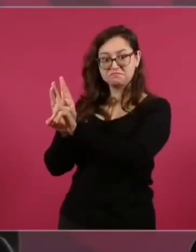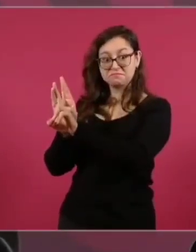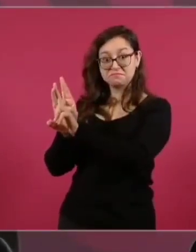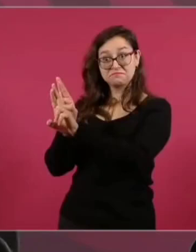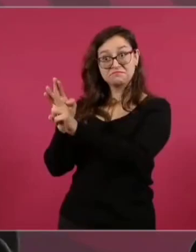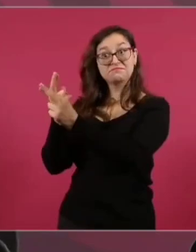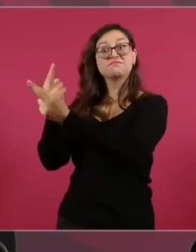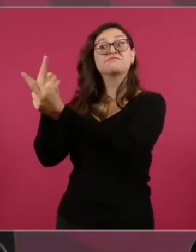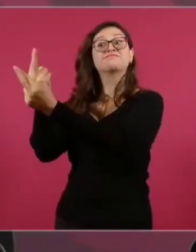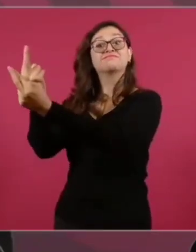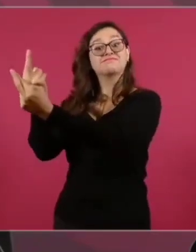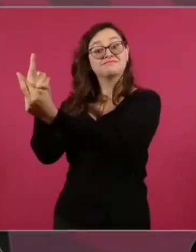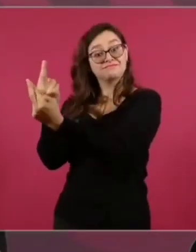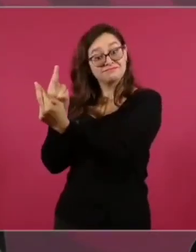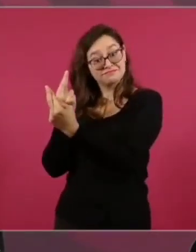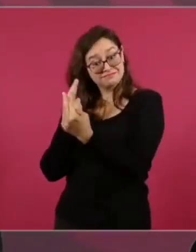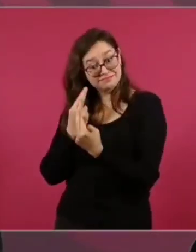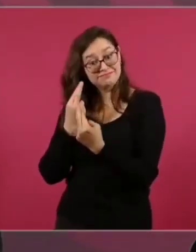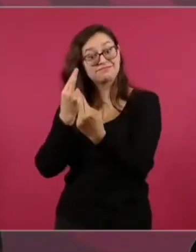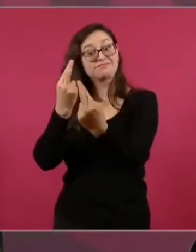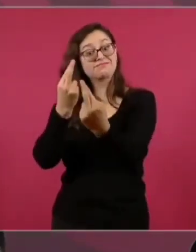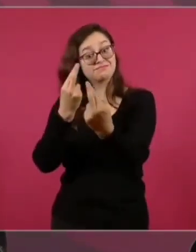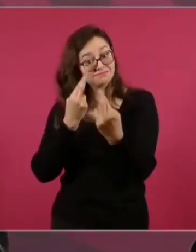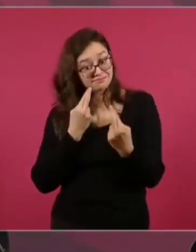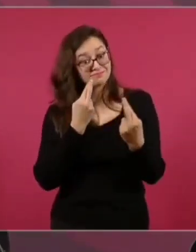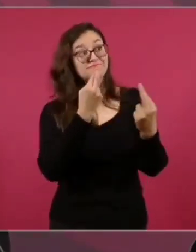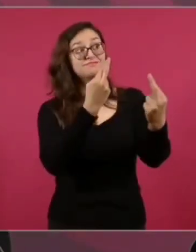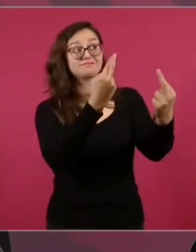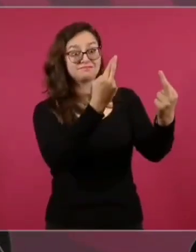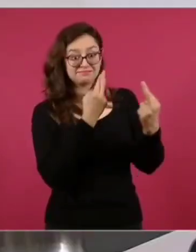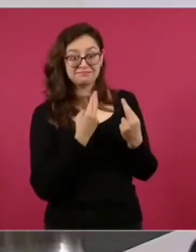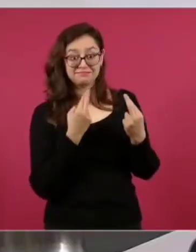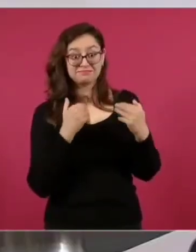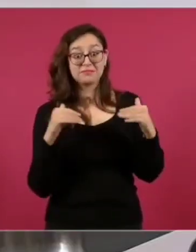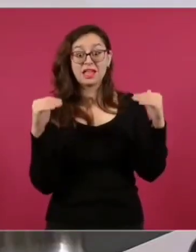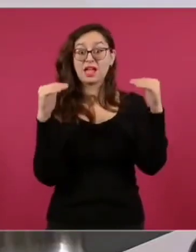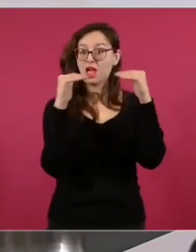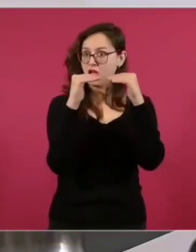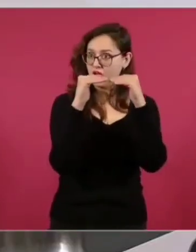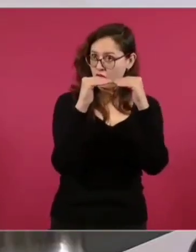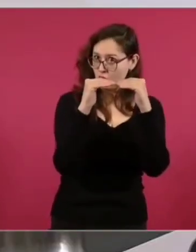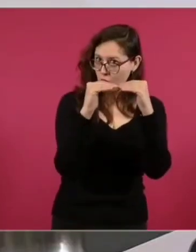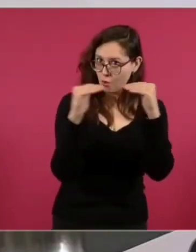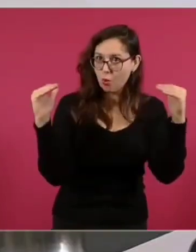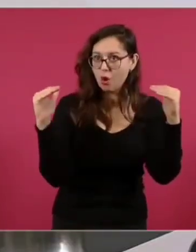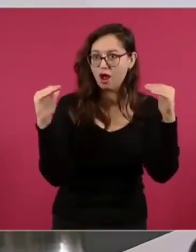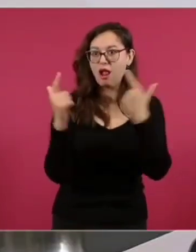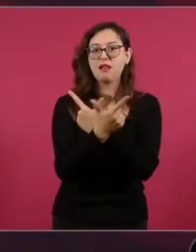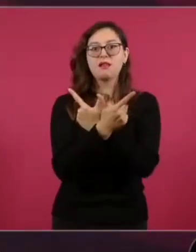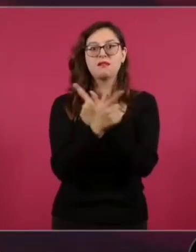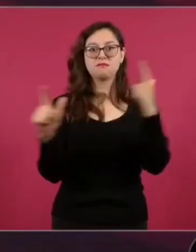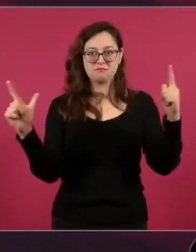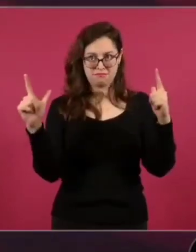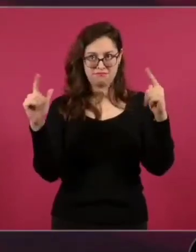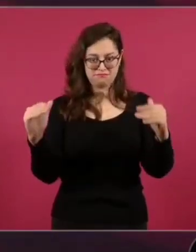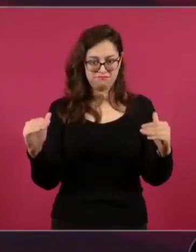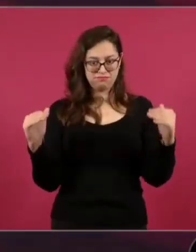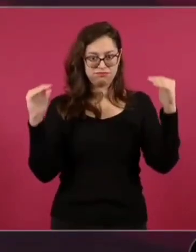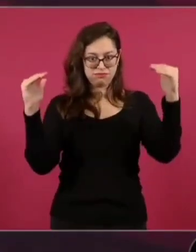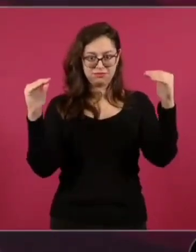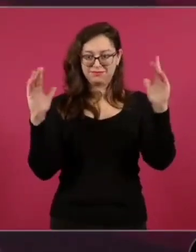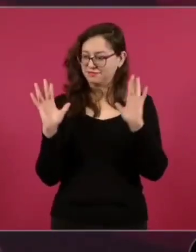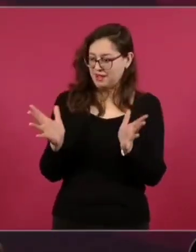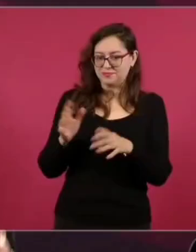y que nos respeten como un país independiente, libre y soberano. Ya.